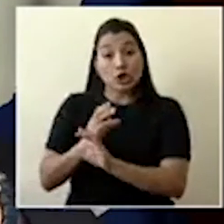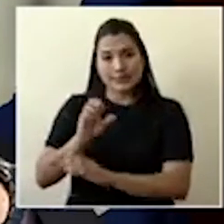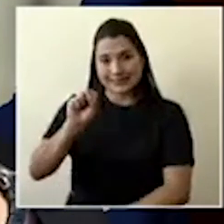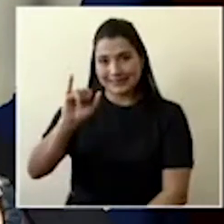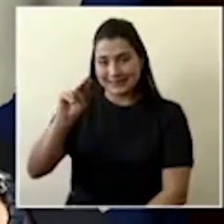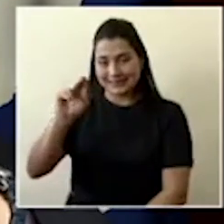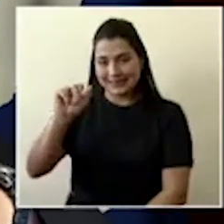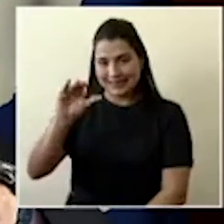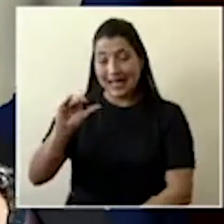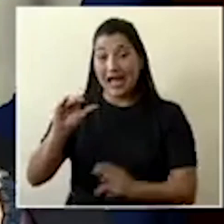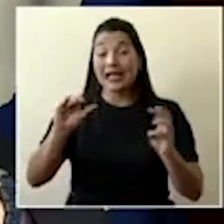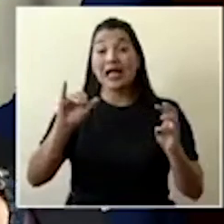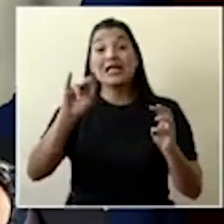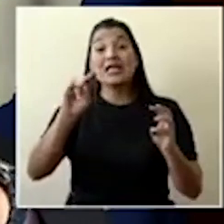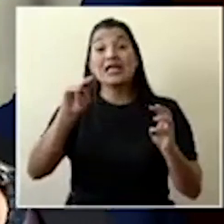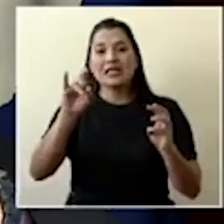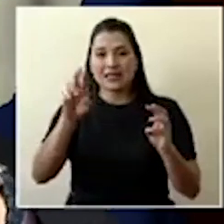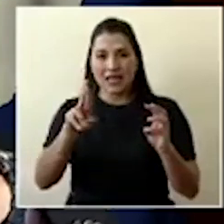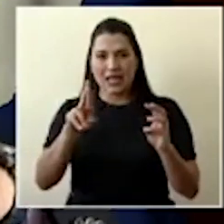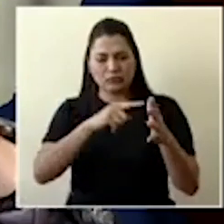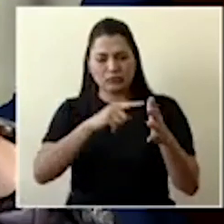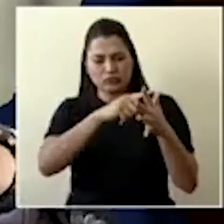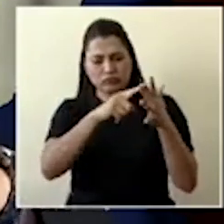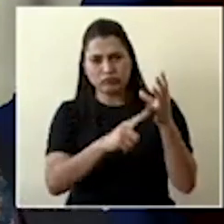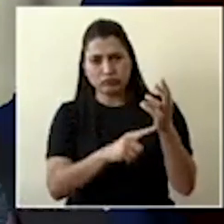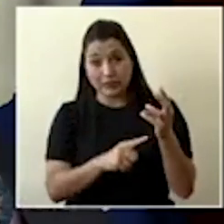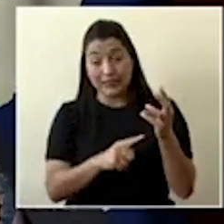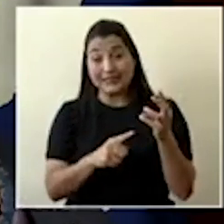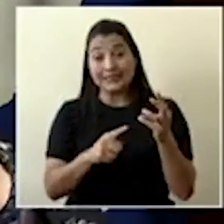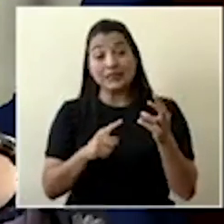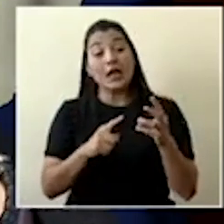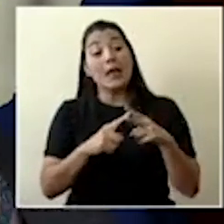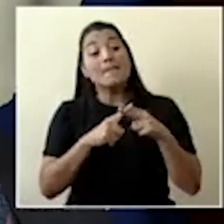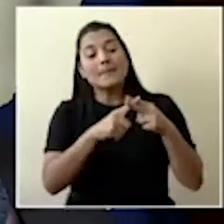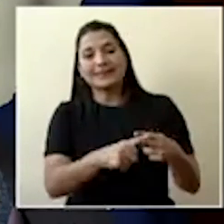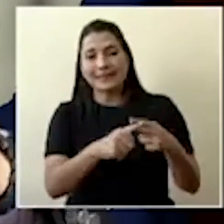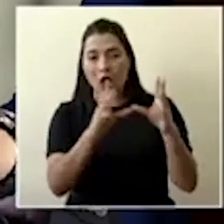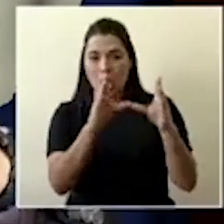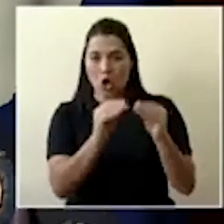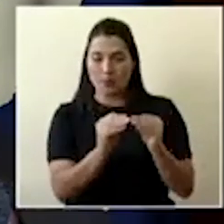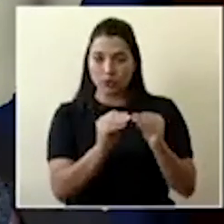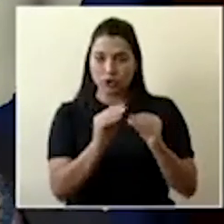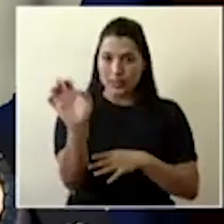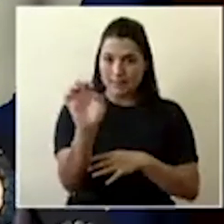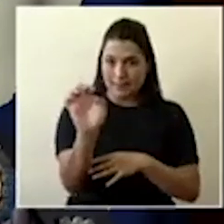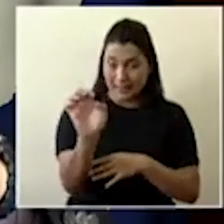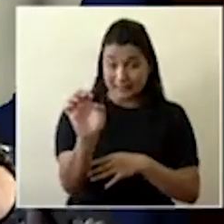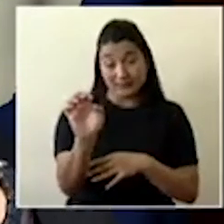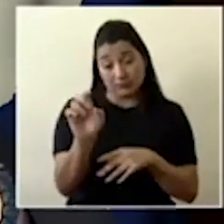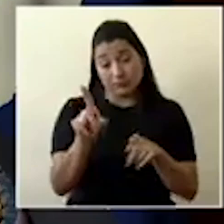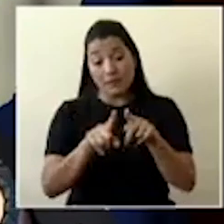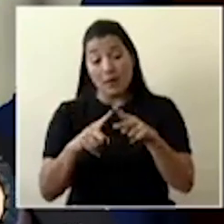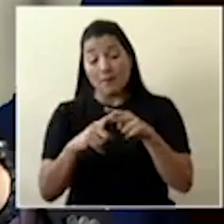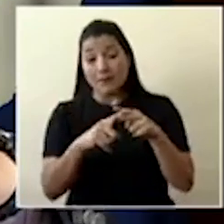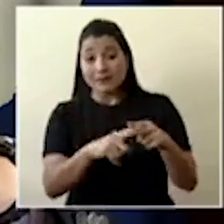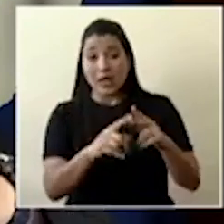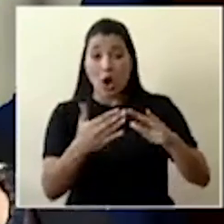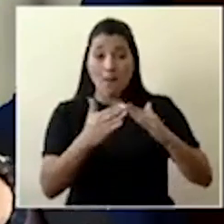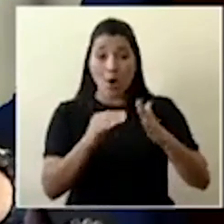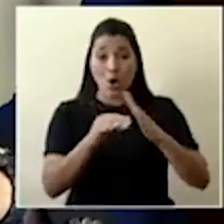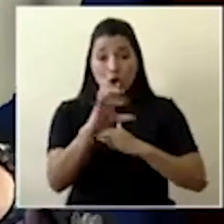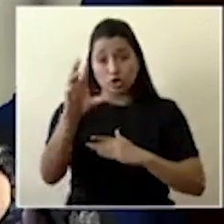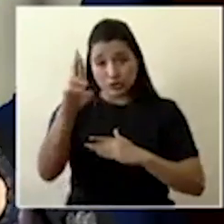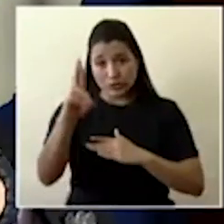el INDER, que ya lo mencioné, que han colocado a disposición de la Comisión de Emergencia y del pueblo costarricense los vehículos, los